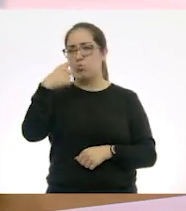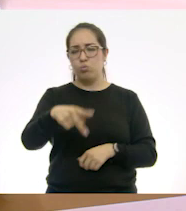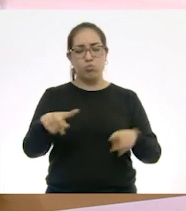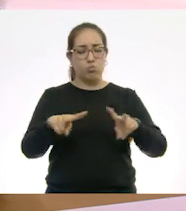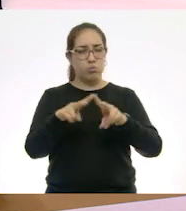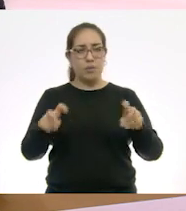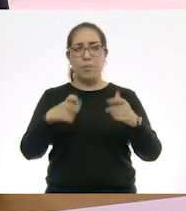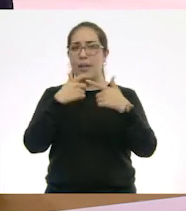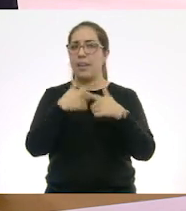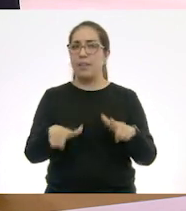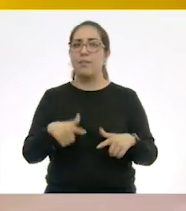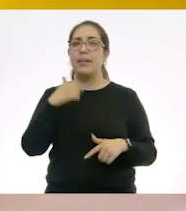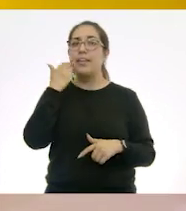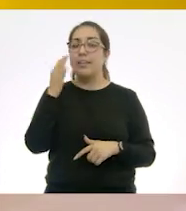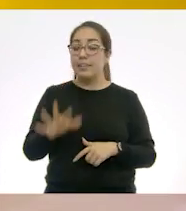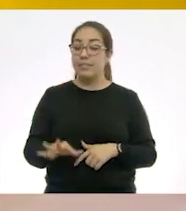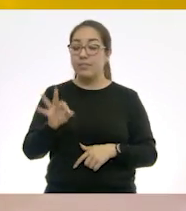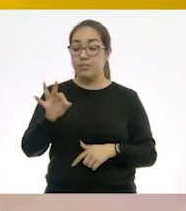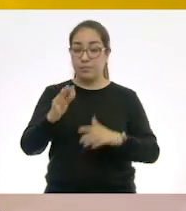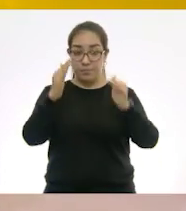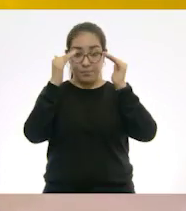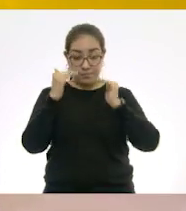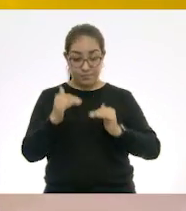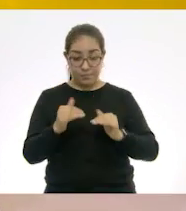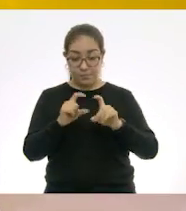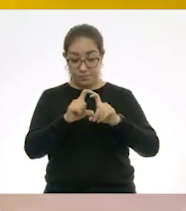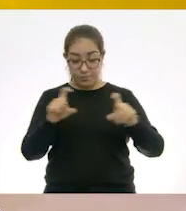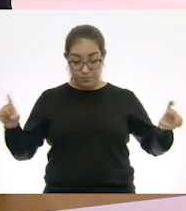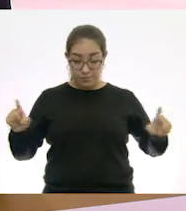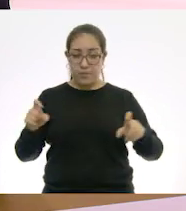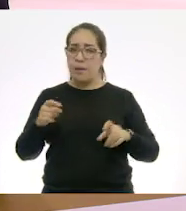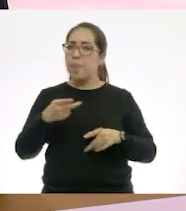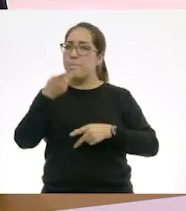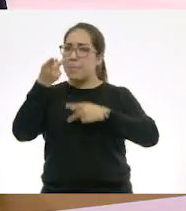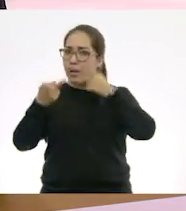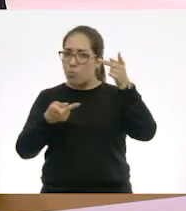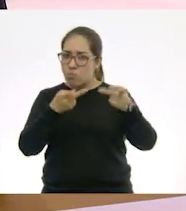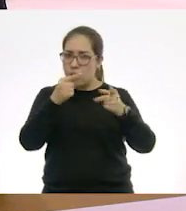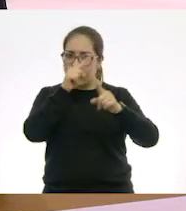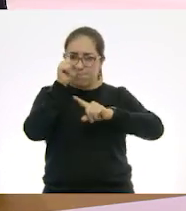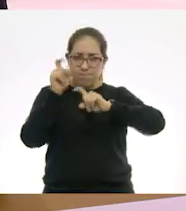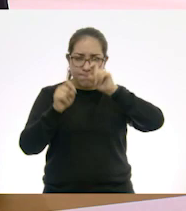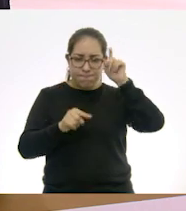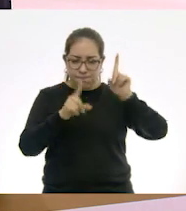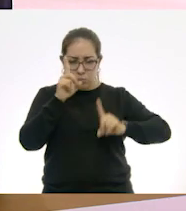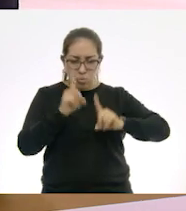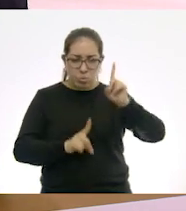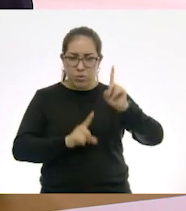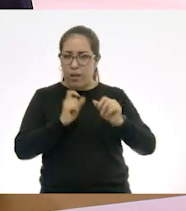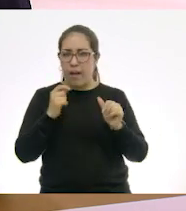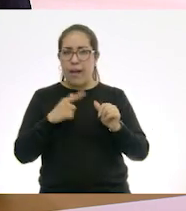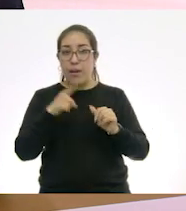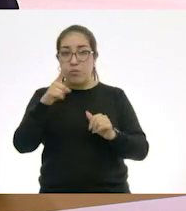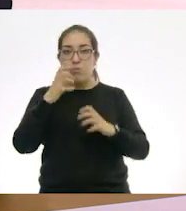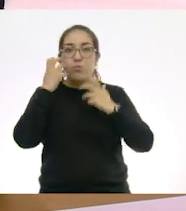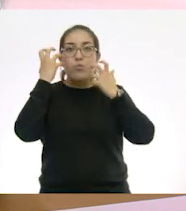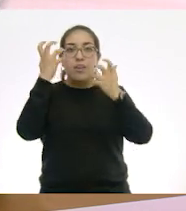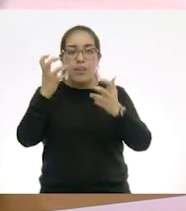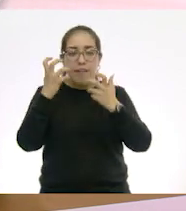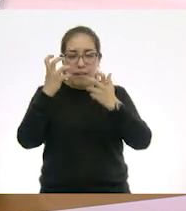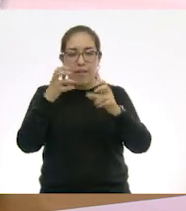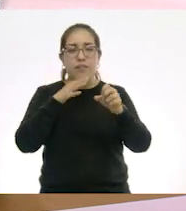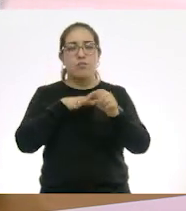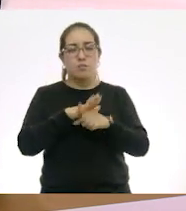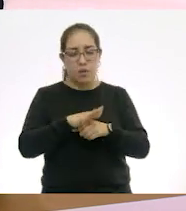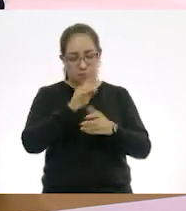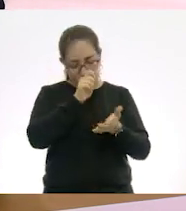comunicar. Muy bien. Siguiente, escribir preguntas sobre lo que quieres saber a partir de lo que ya sabes. Como las